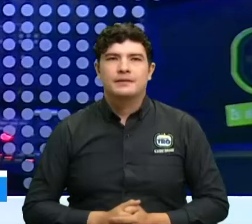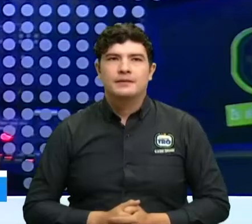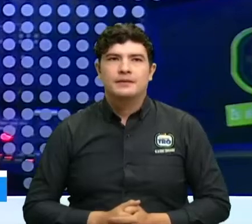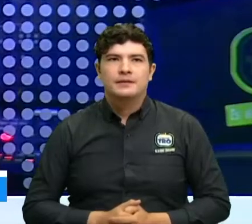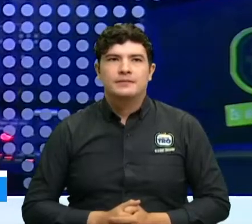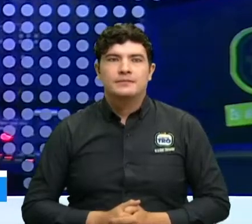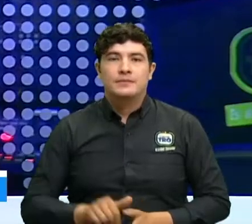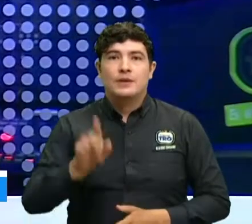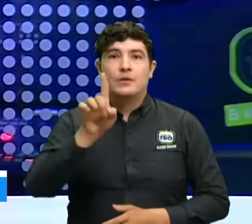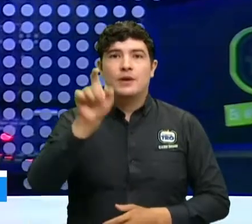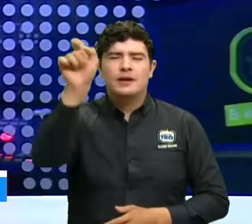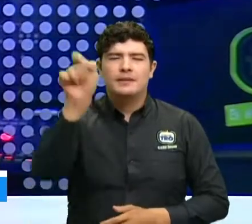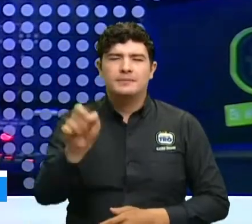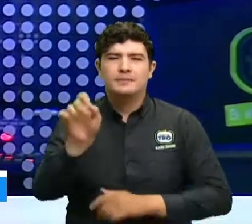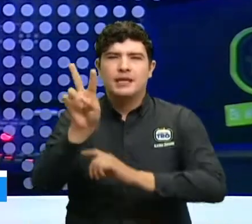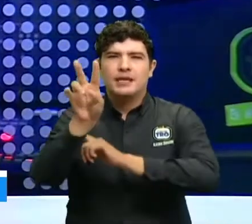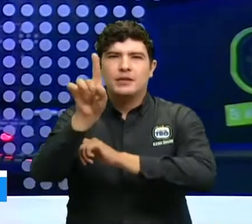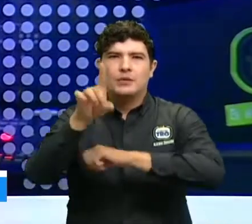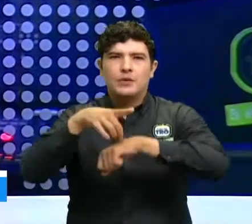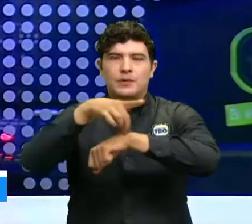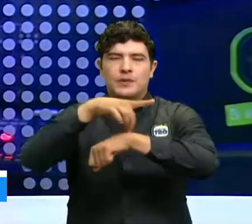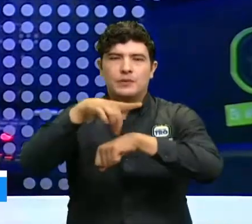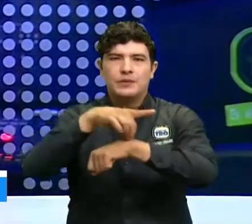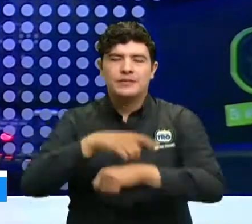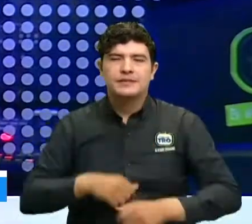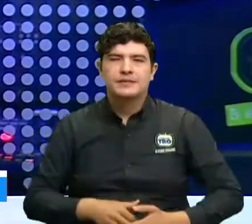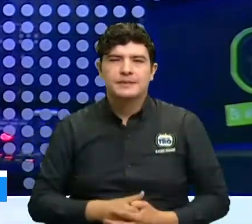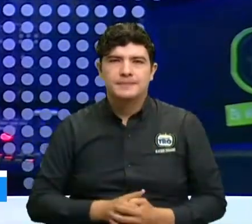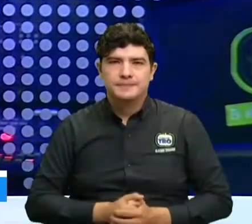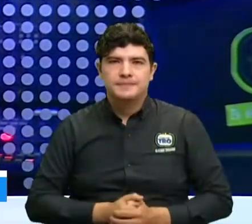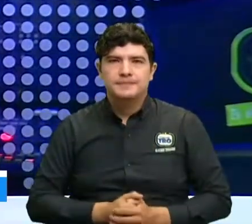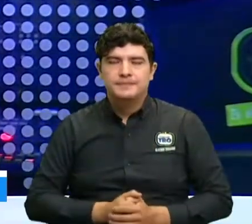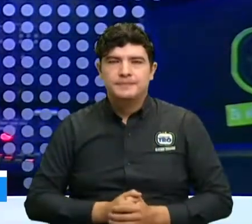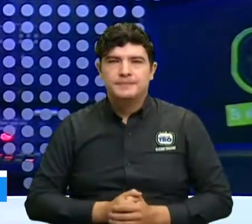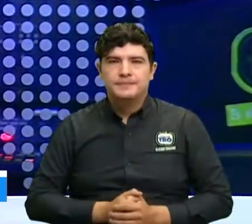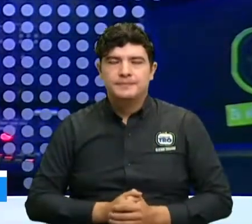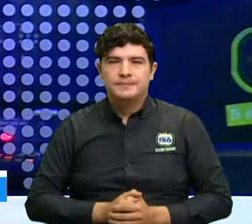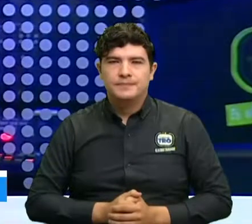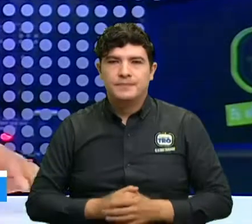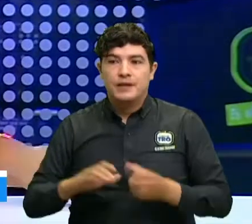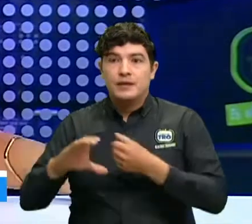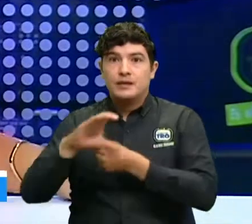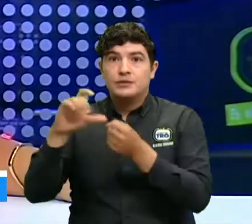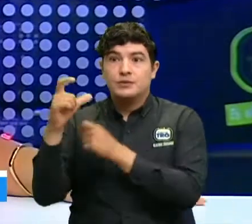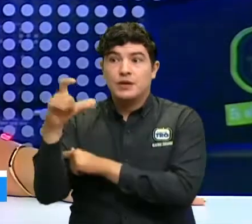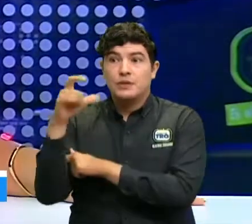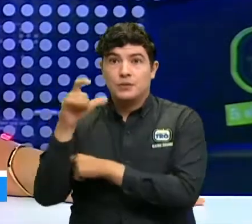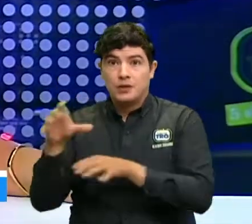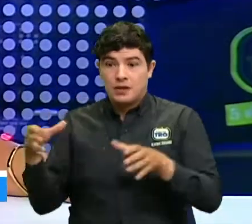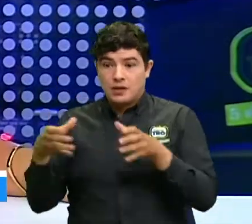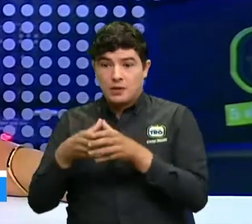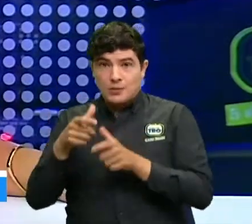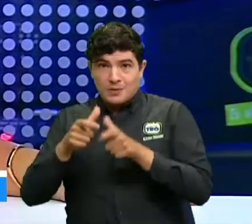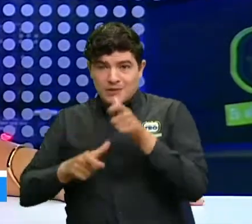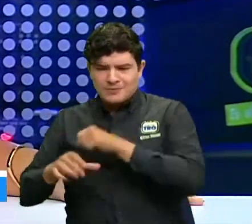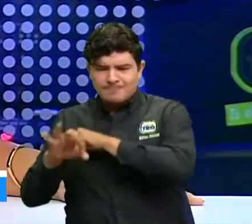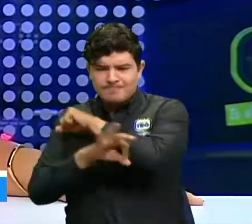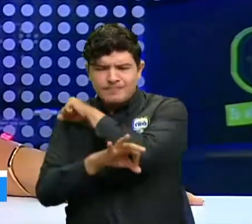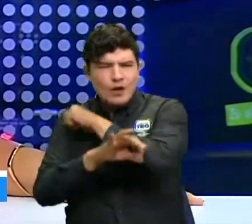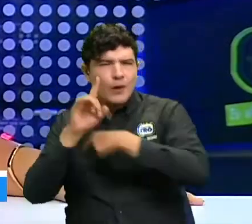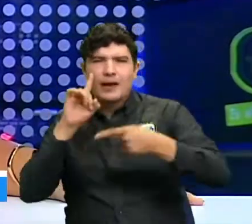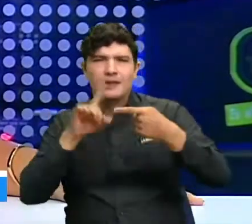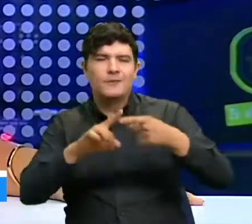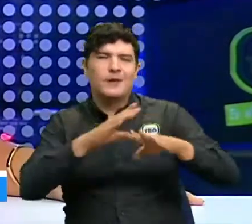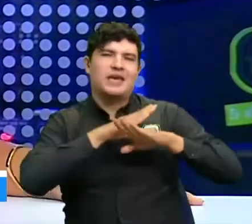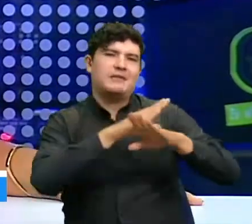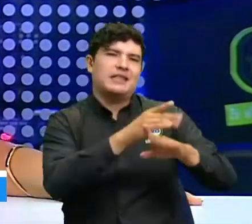Revenir el suicidio y las autolesiones es la tarea de un grupo de psicólogos en Cúcuta, quienes ven con preocupación los efectos